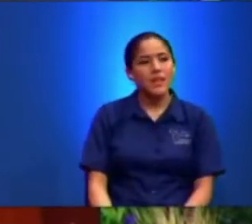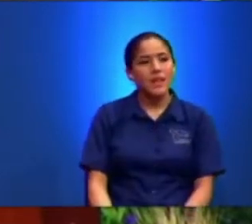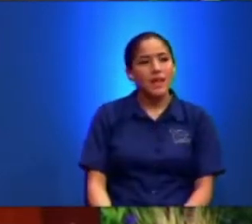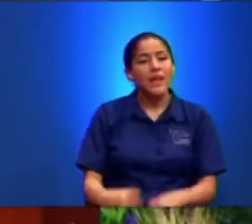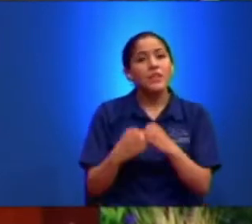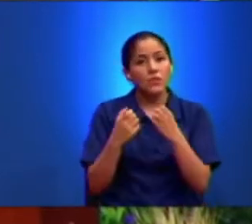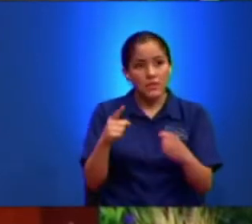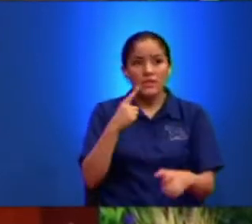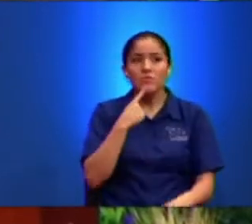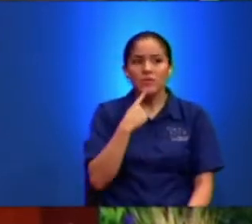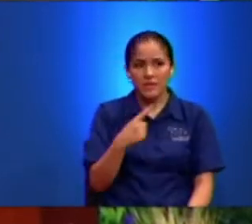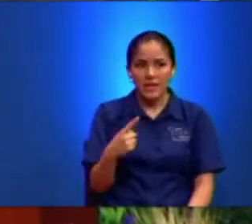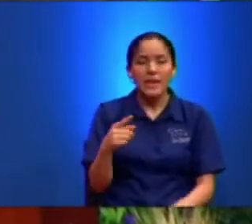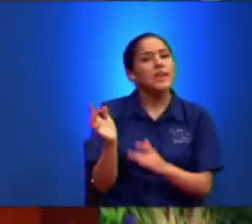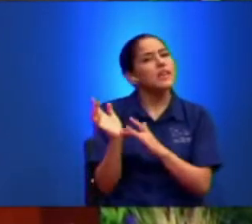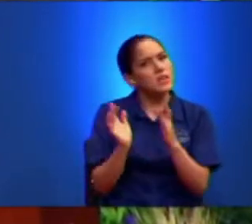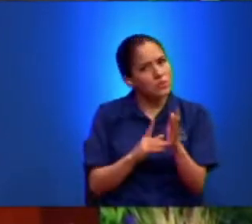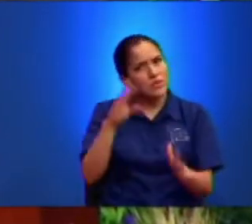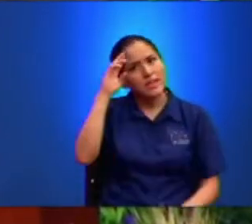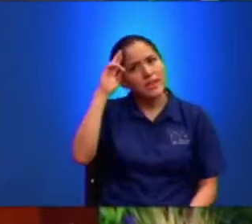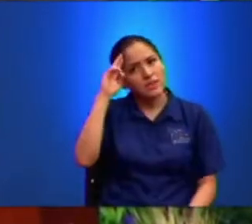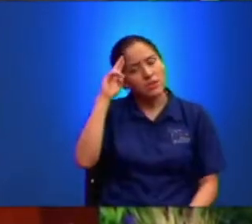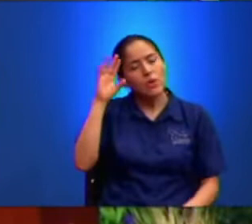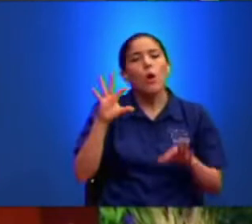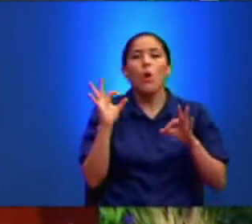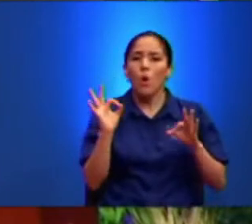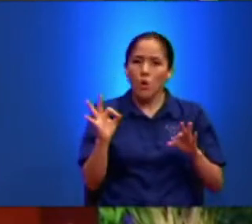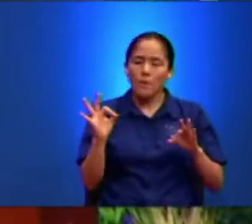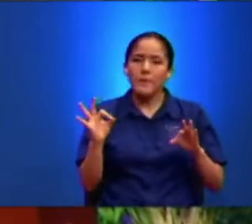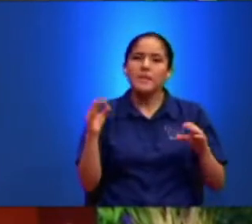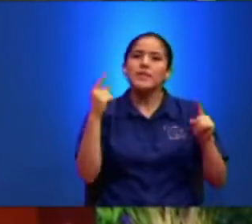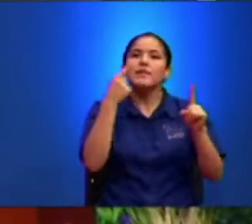Tenía Razón O Se Equivocó Usted Que Dice